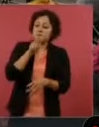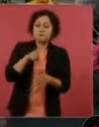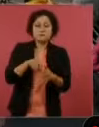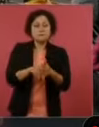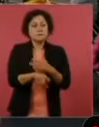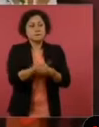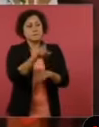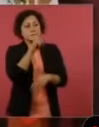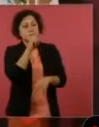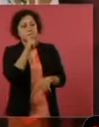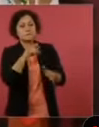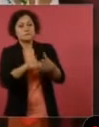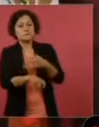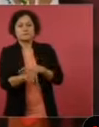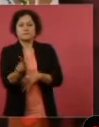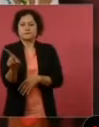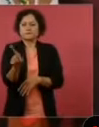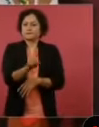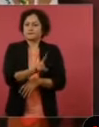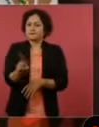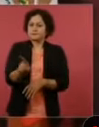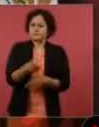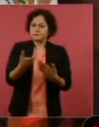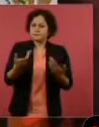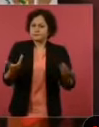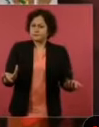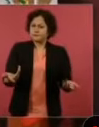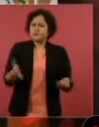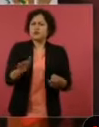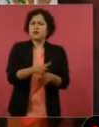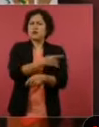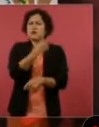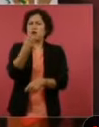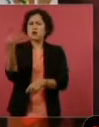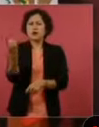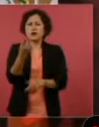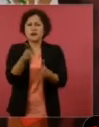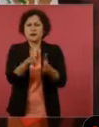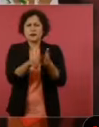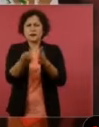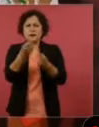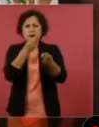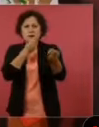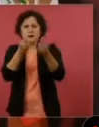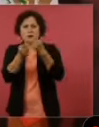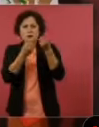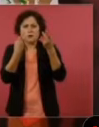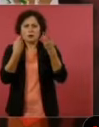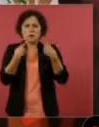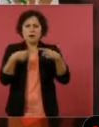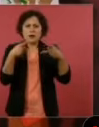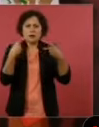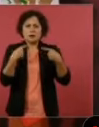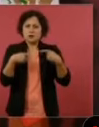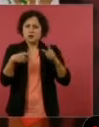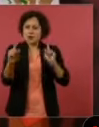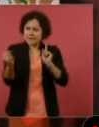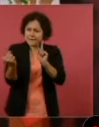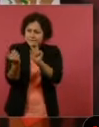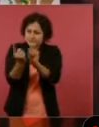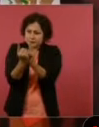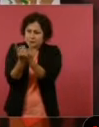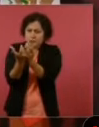El periodismo tiene que estar lo más cercano posible al pueblo y lo más distante